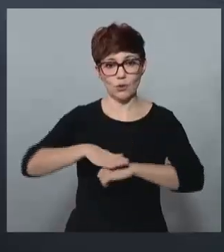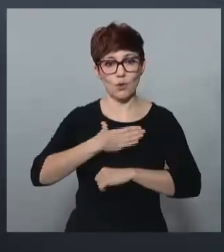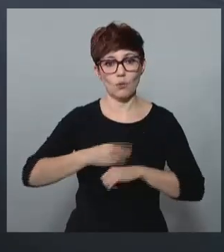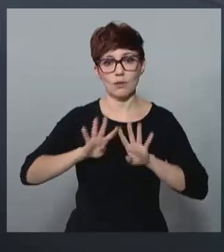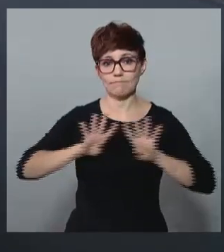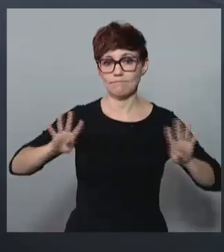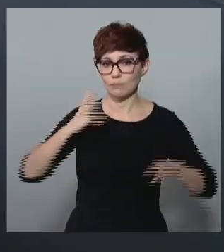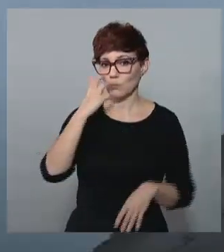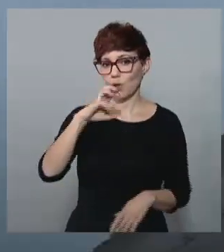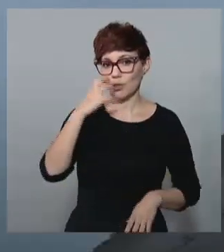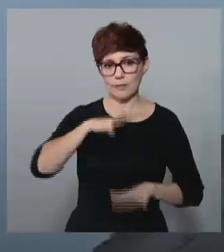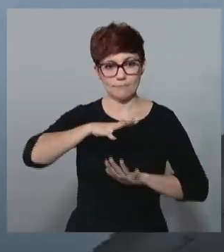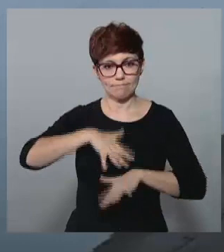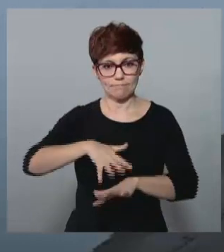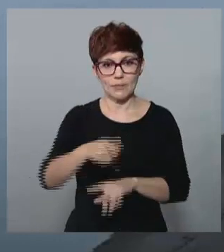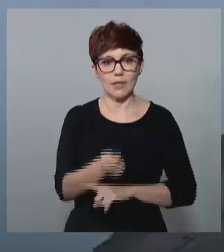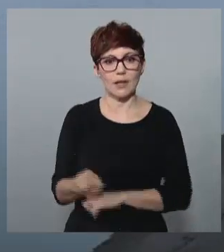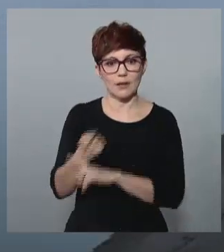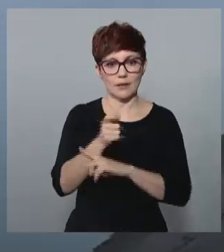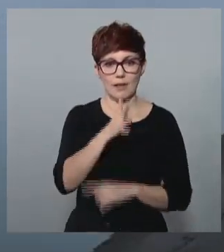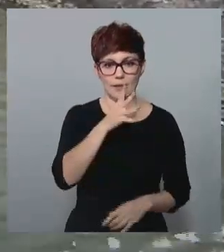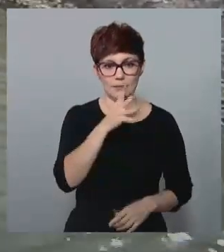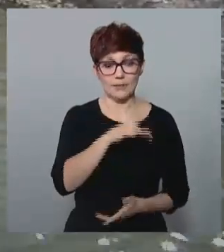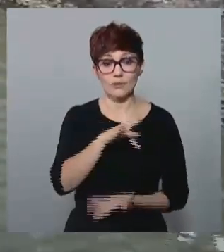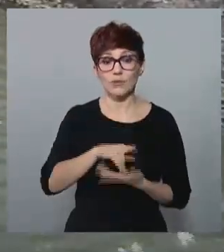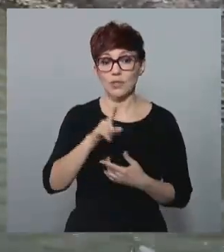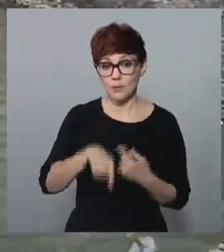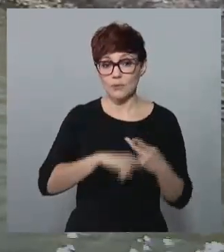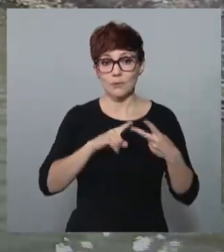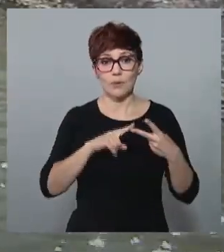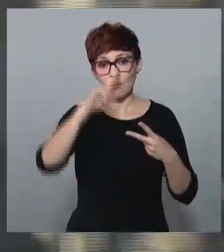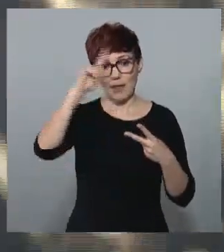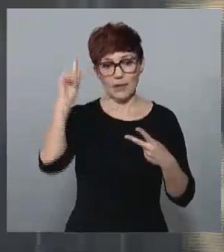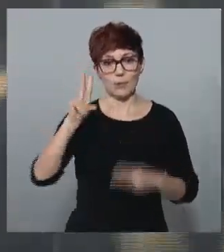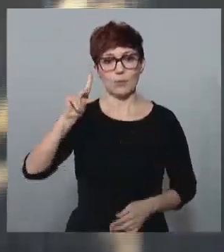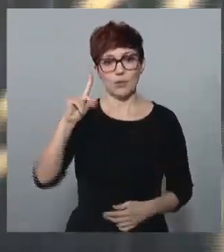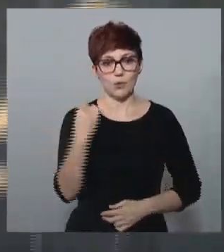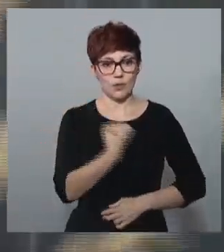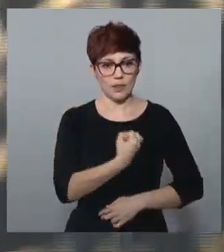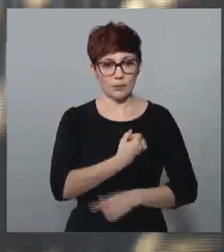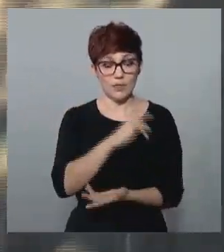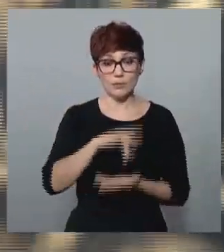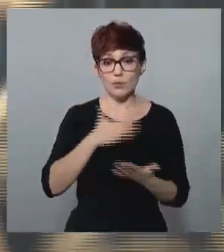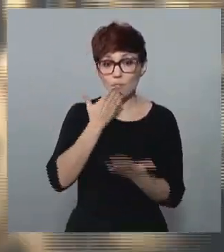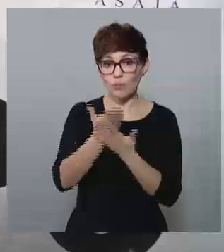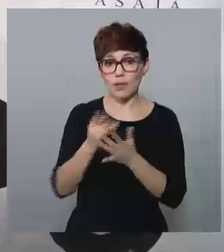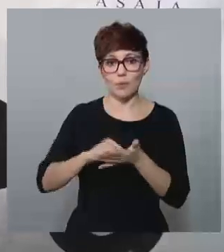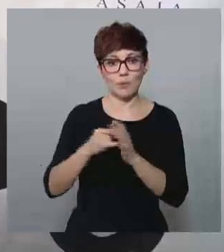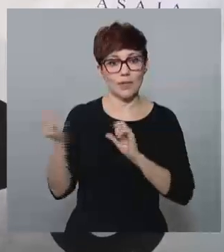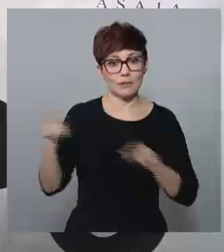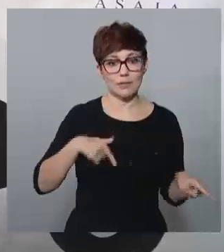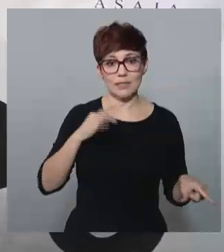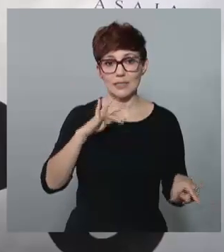movilización de los regantes. A esta les seguirá otra en Madrid el 21 de diciembre, donde demandarán que el plan del Tajo no